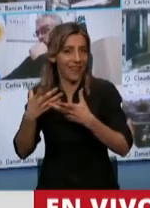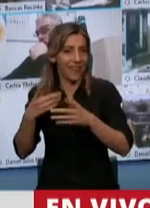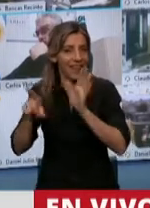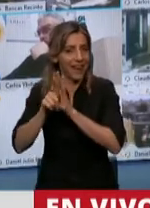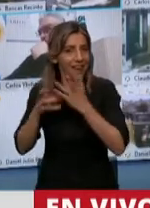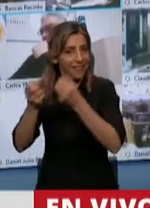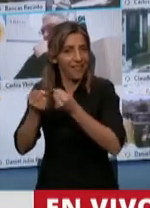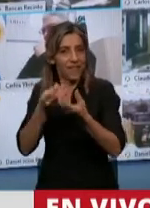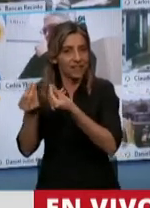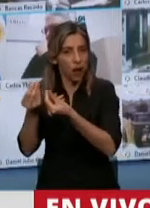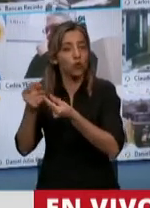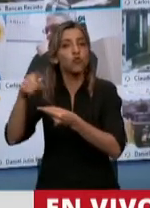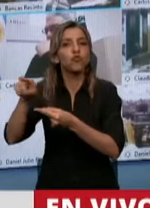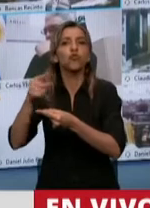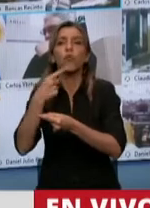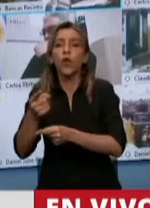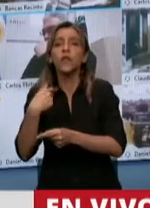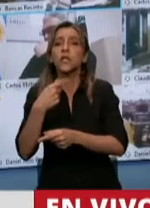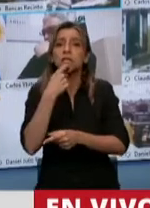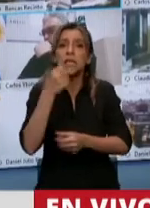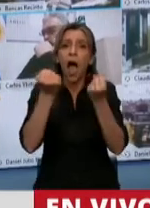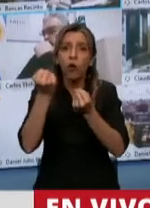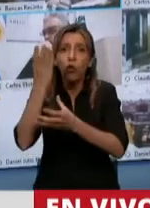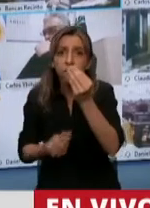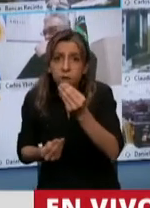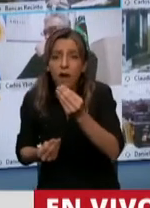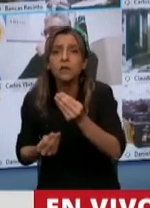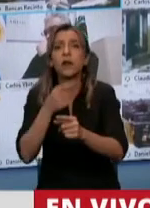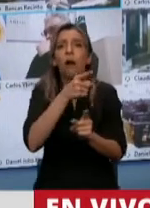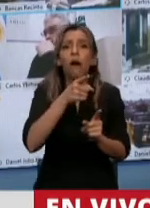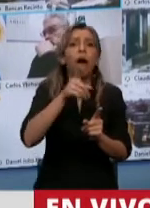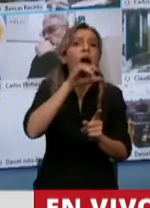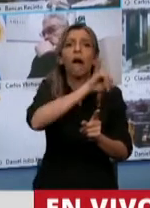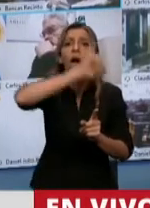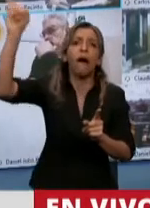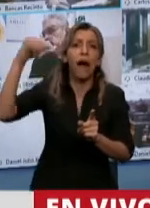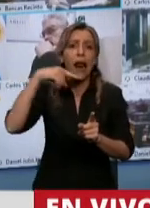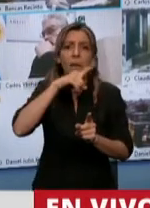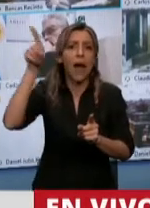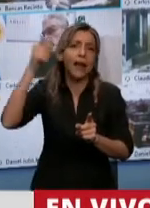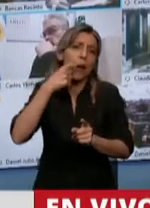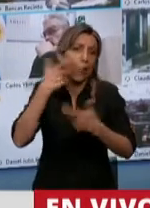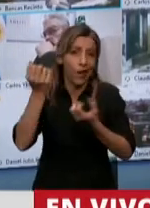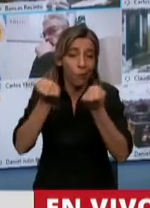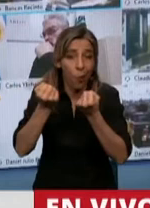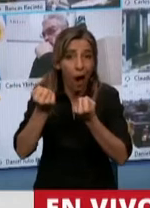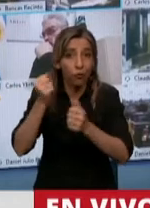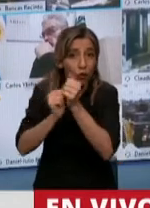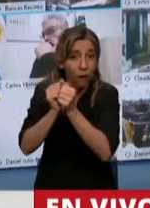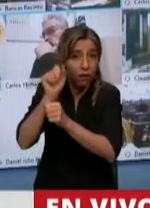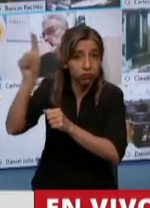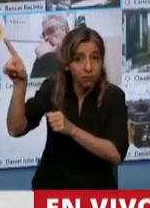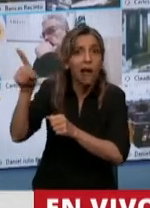falla de la empresa alemana que lo fabricó, usted no tiene que ir a demandar a Alemania, sino que puede reclamar a cualquiera de